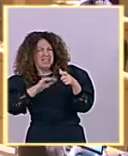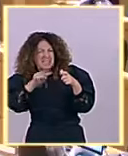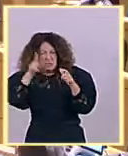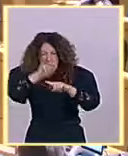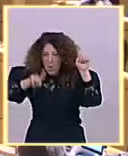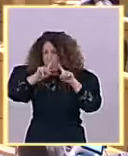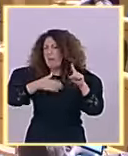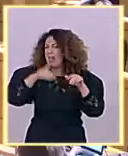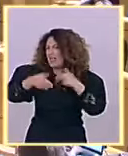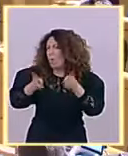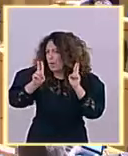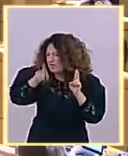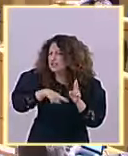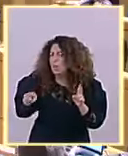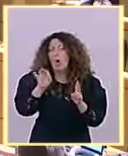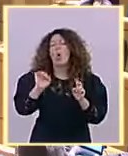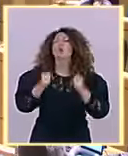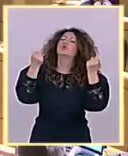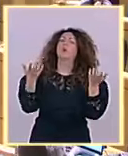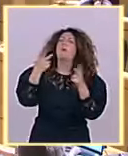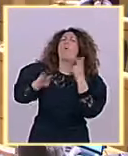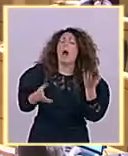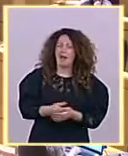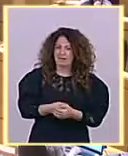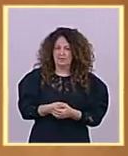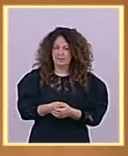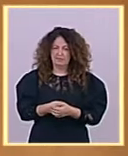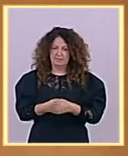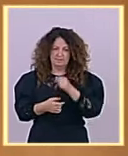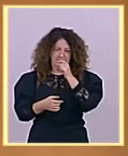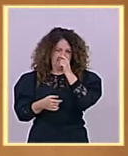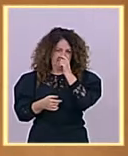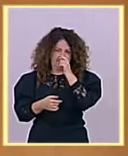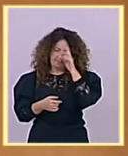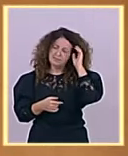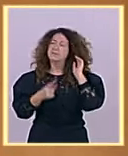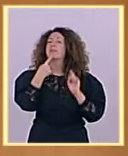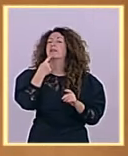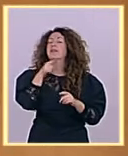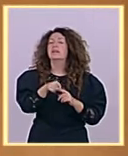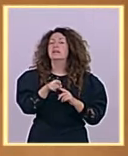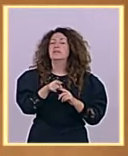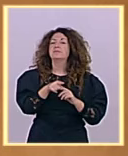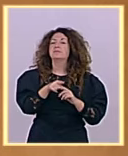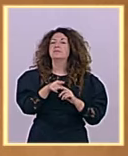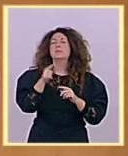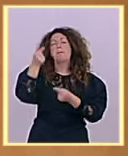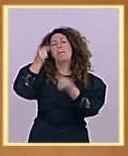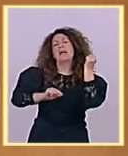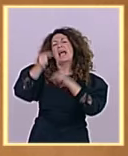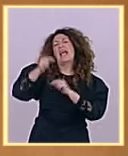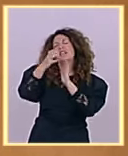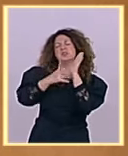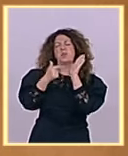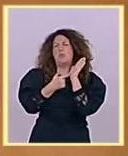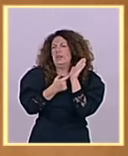Ha calificado ha calificado estos presupuestos como indecente. ¿Y sabe lo que es indecente, señor